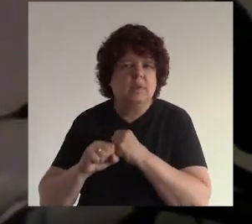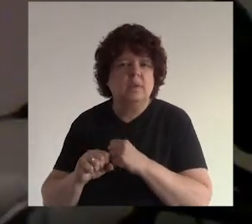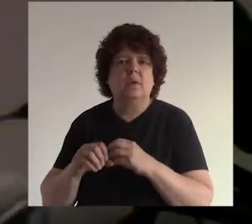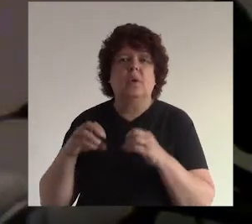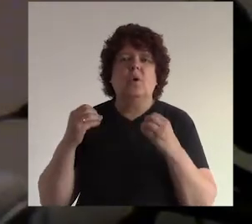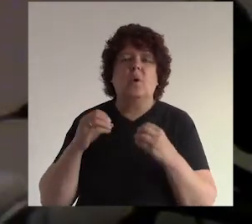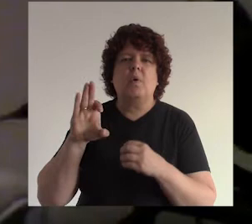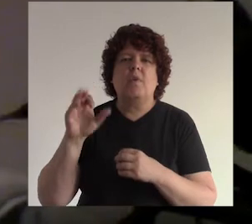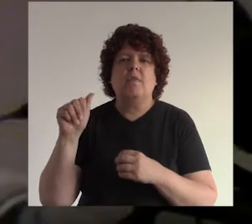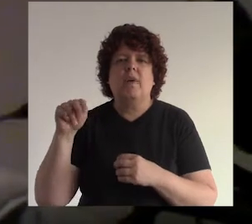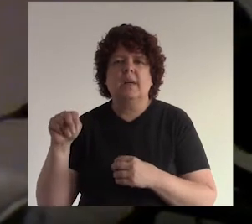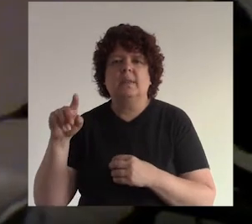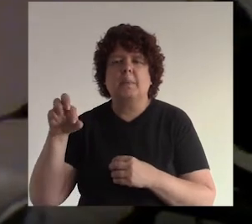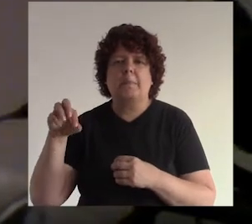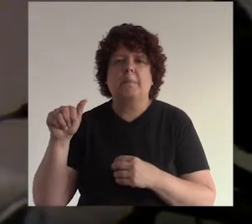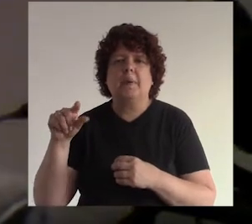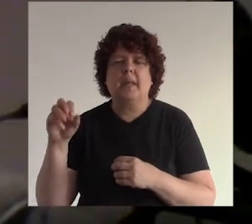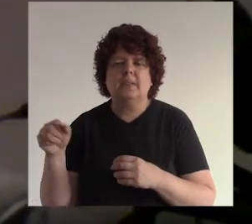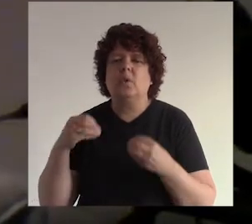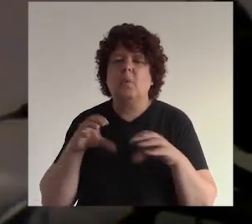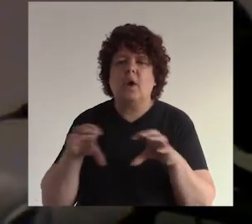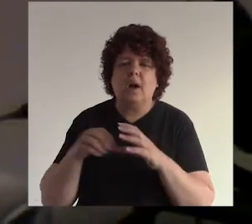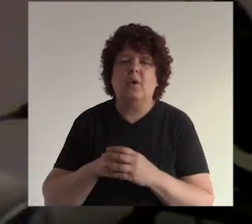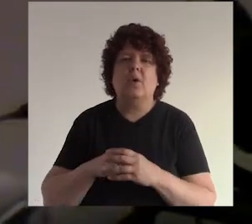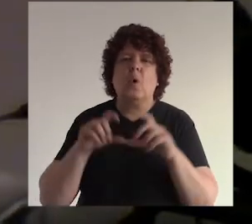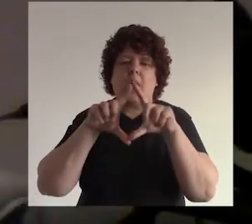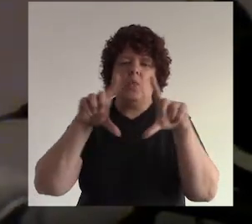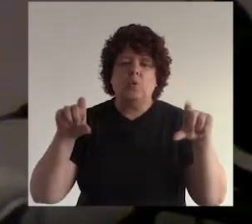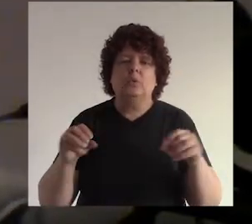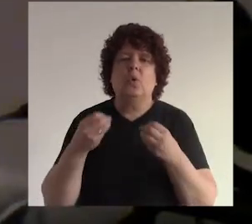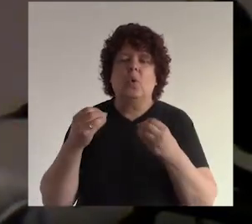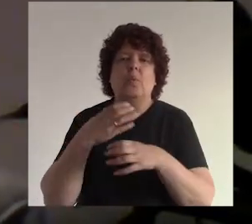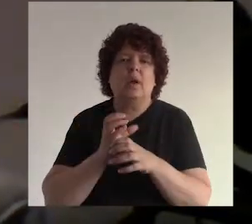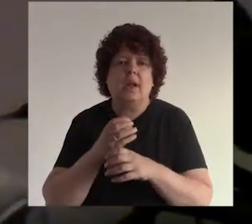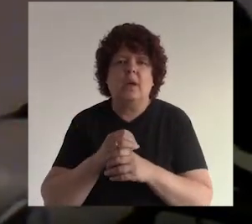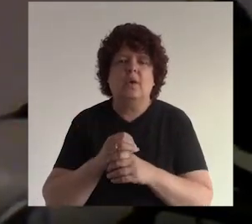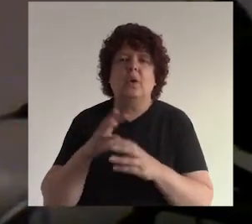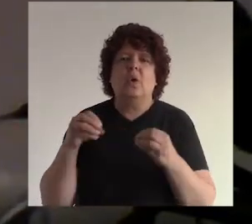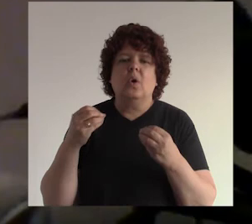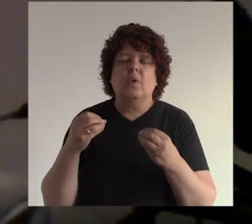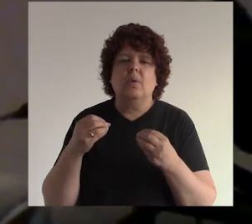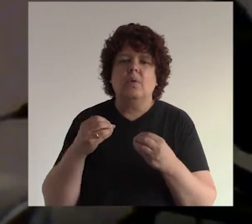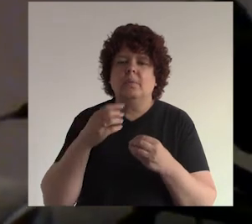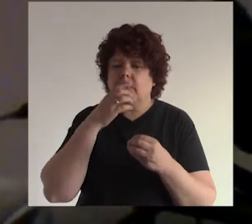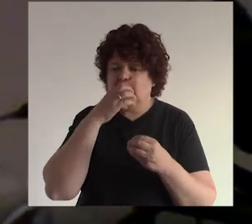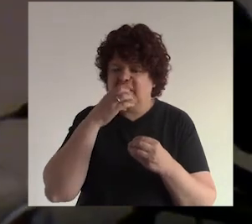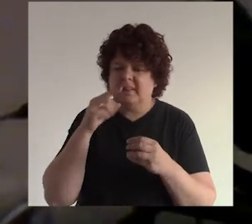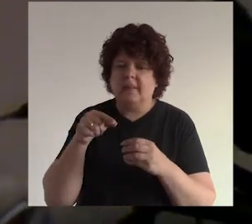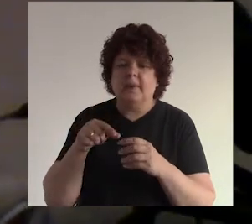cómo creo un fanpage ¿no? cómo puedo crear un anuncio cómo me puede servir